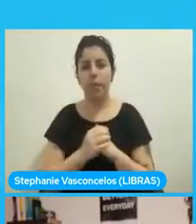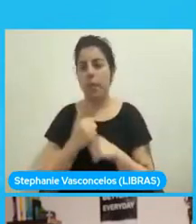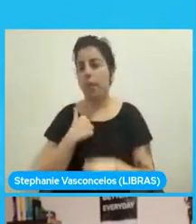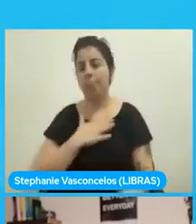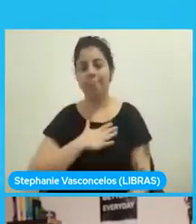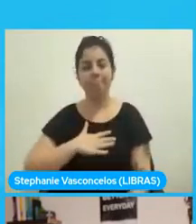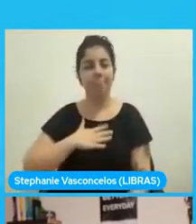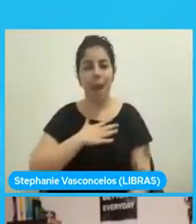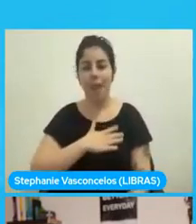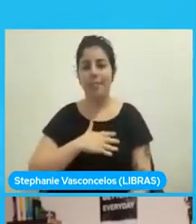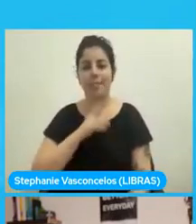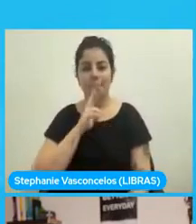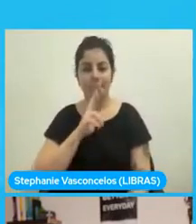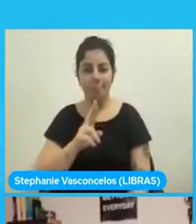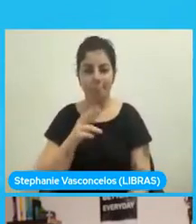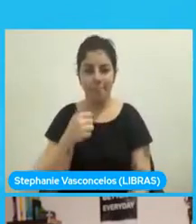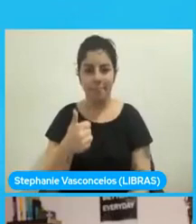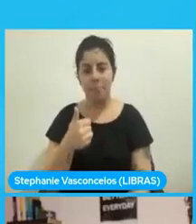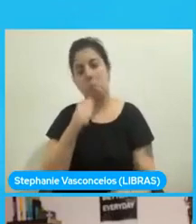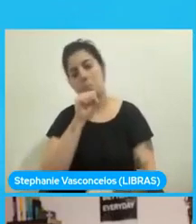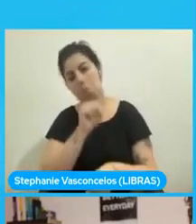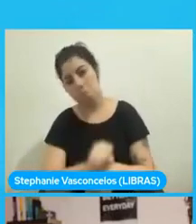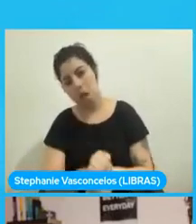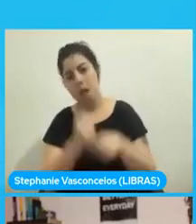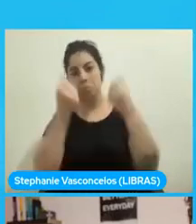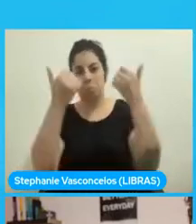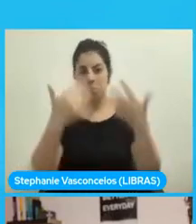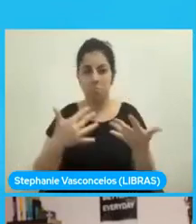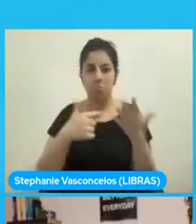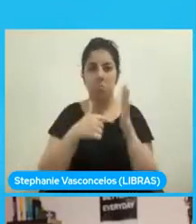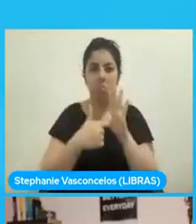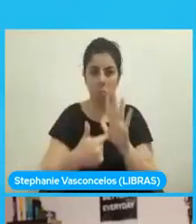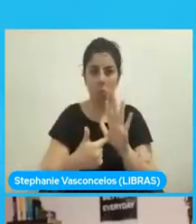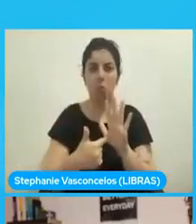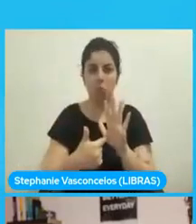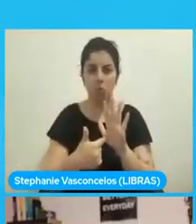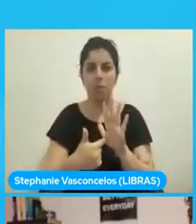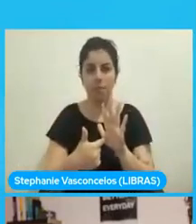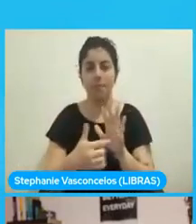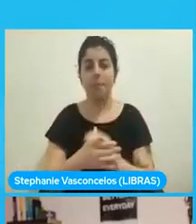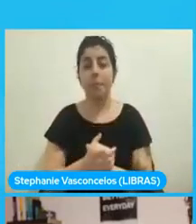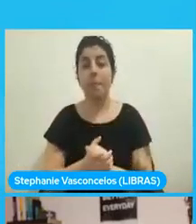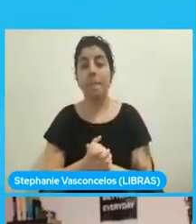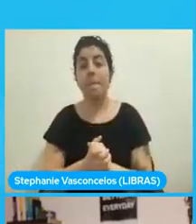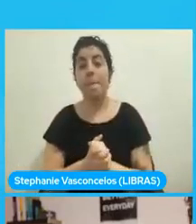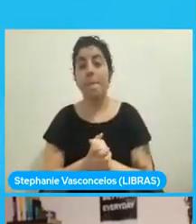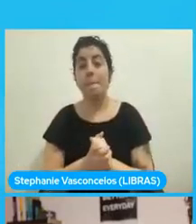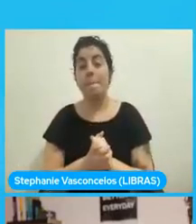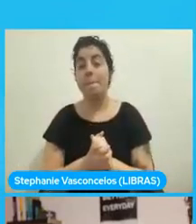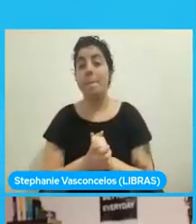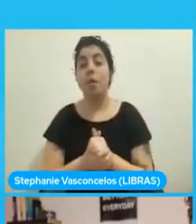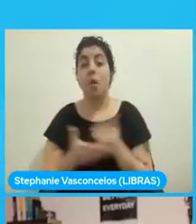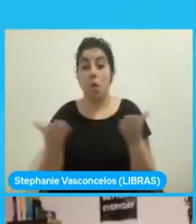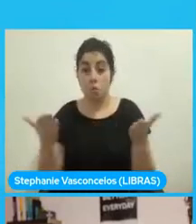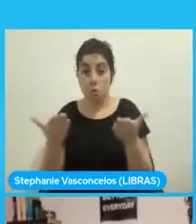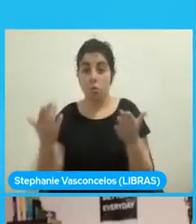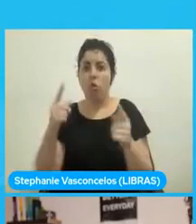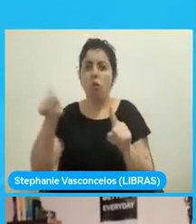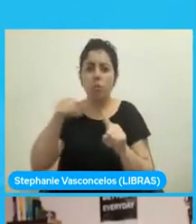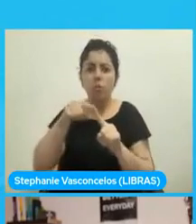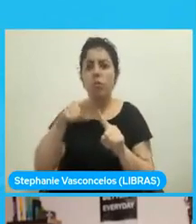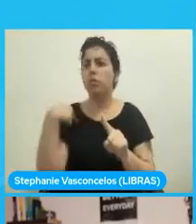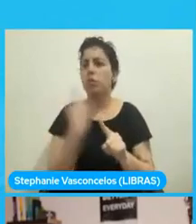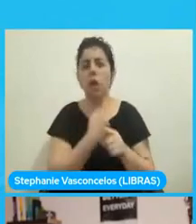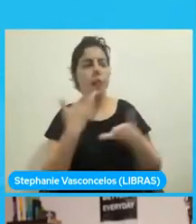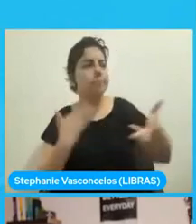estaré haciendo una pausa para mostrar. La idea es que de aquí nos vayamos todos con una idea